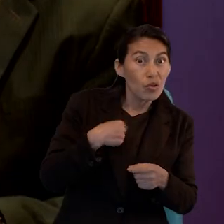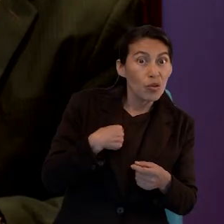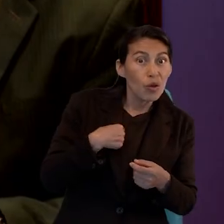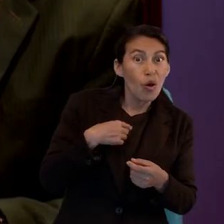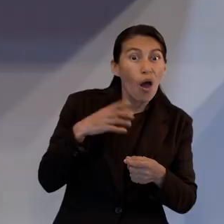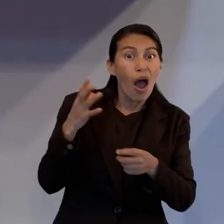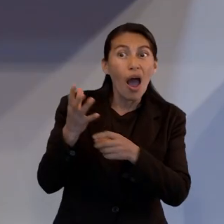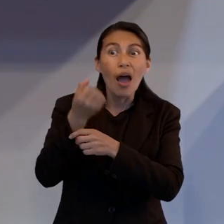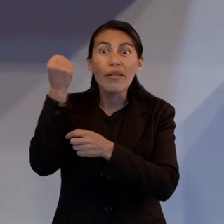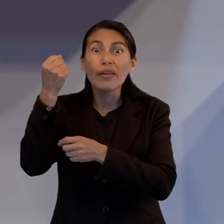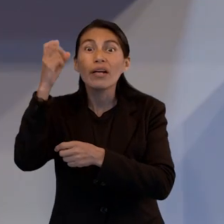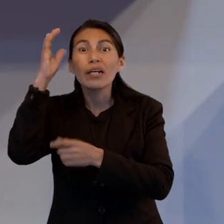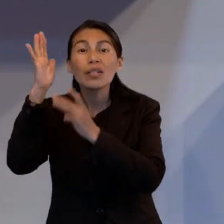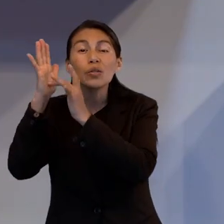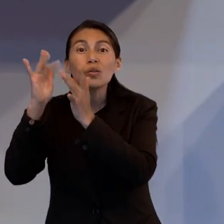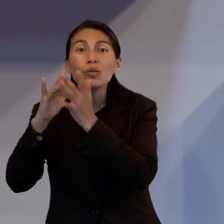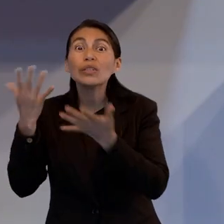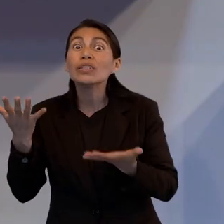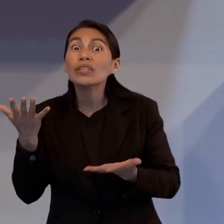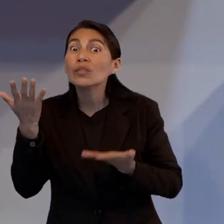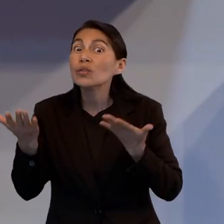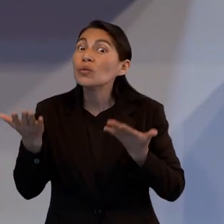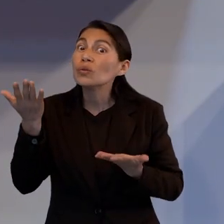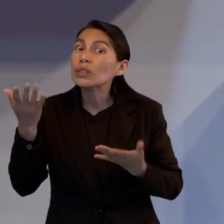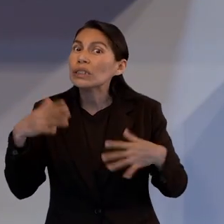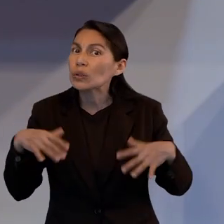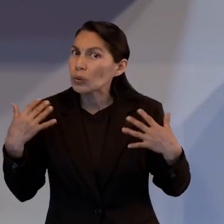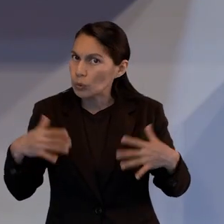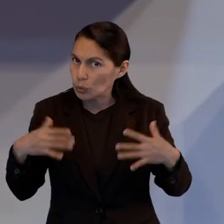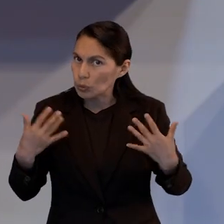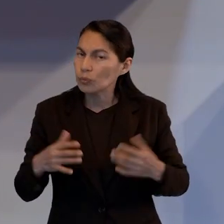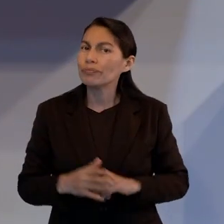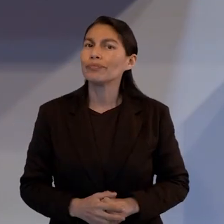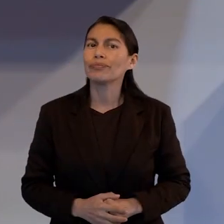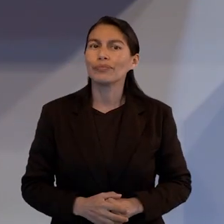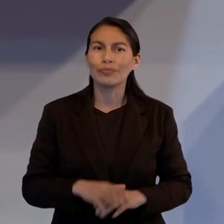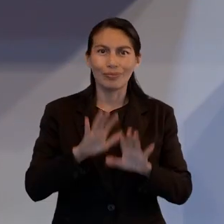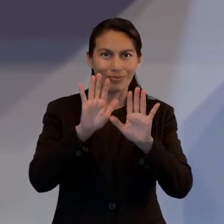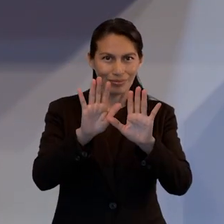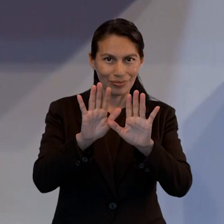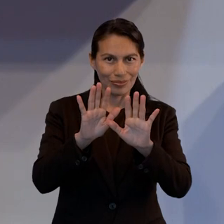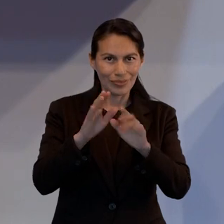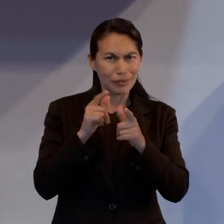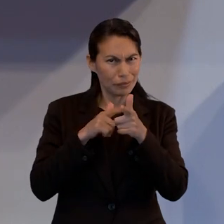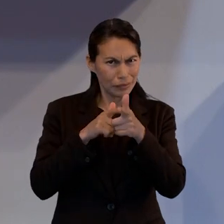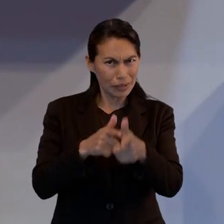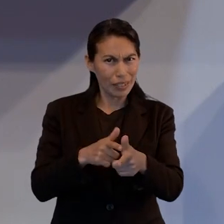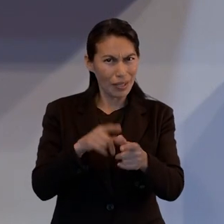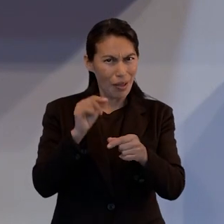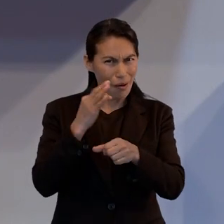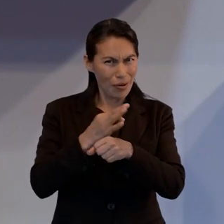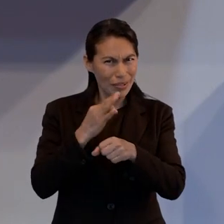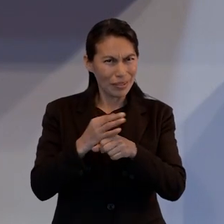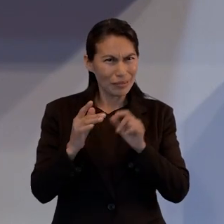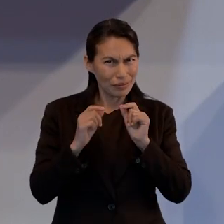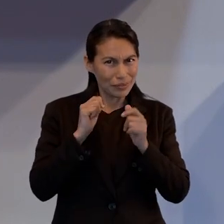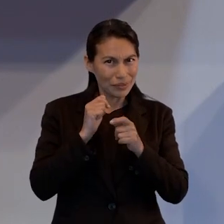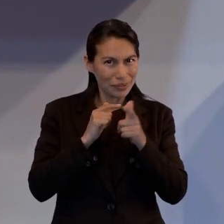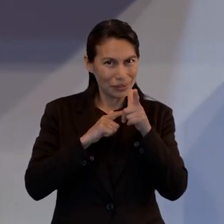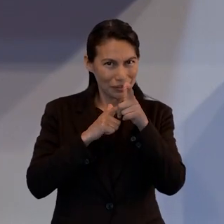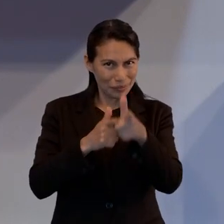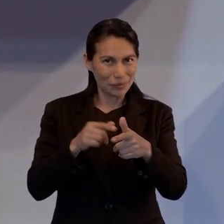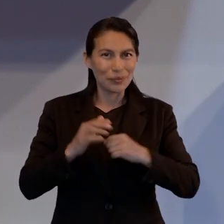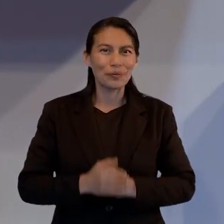yo. Muy bien, muchas gracias. No se vayan. En breve regresaremos. Quédense con nosotros.